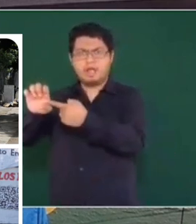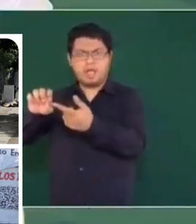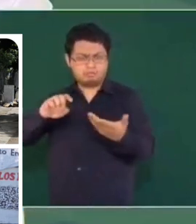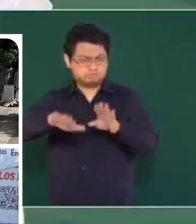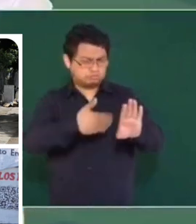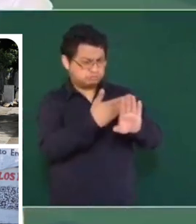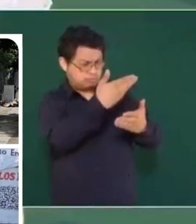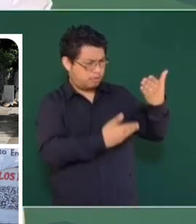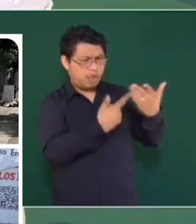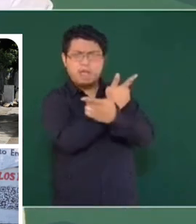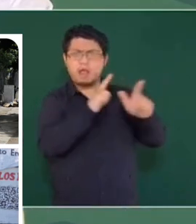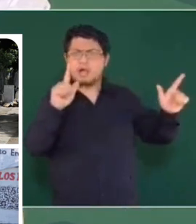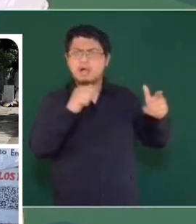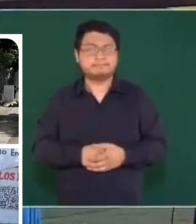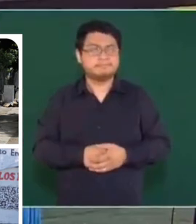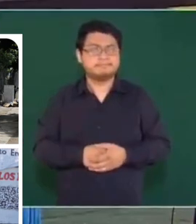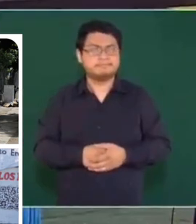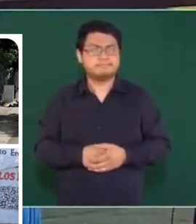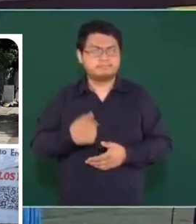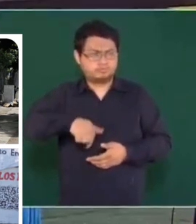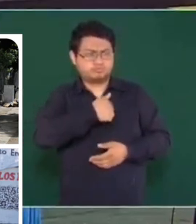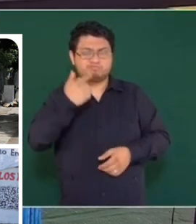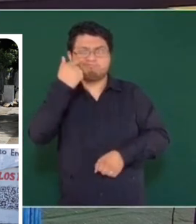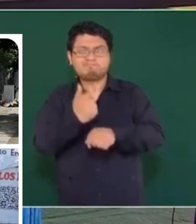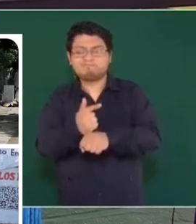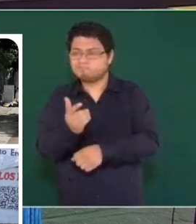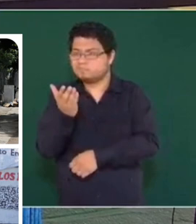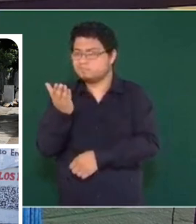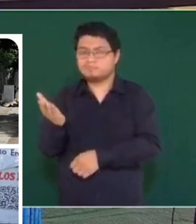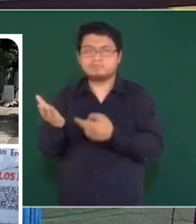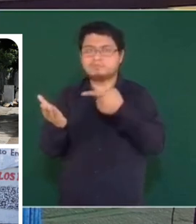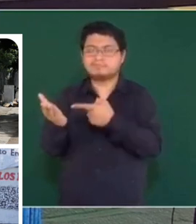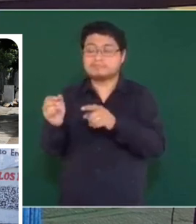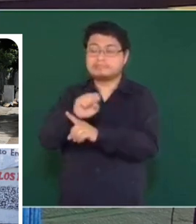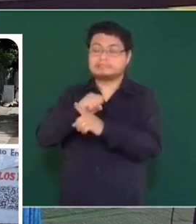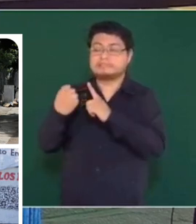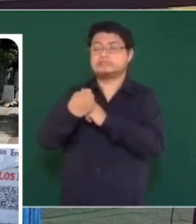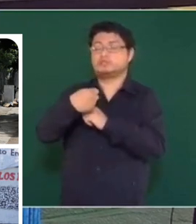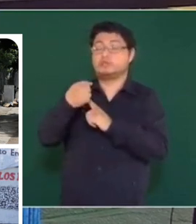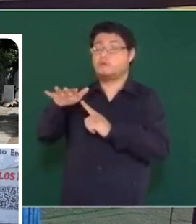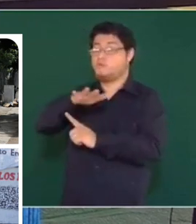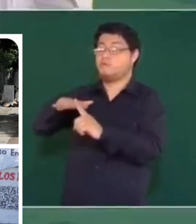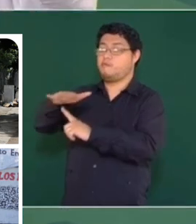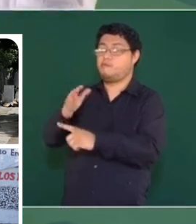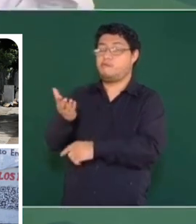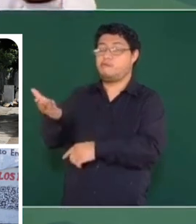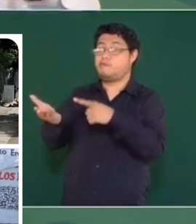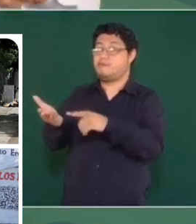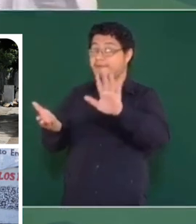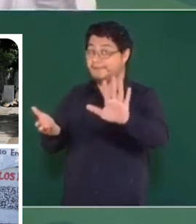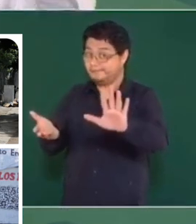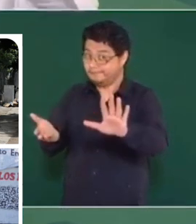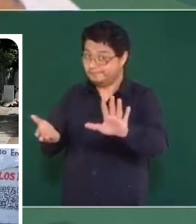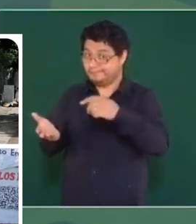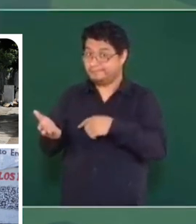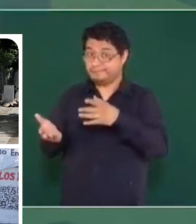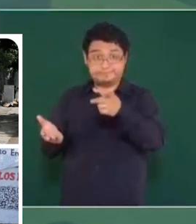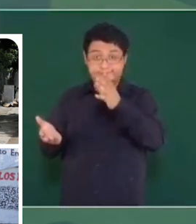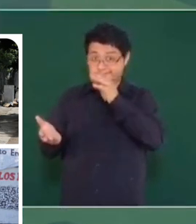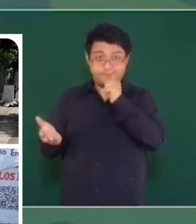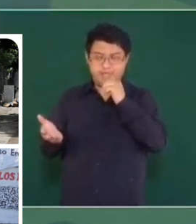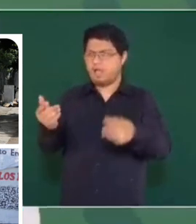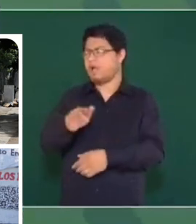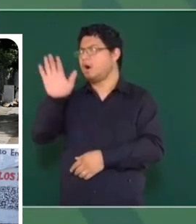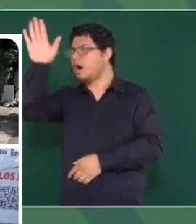libertad de expresión, de manifestación. Estamos en una situación especial. Ah, que no vayas a protestar